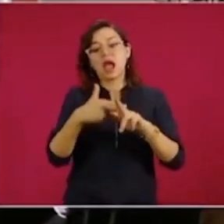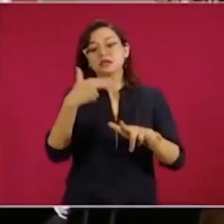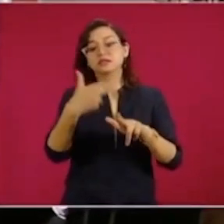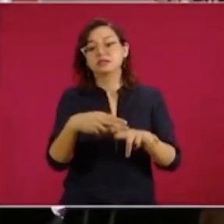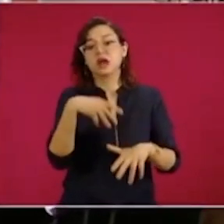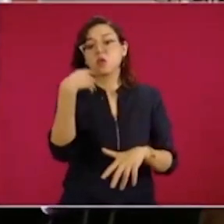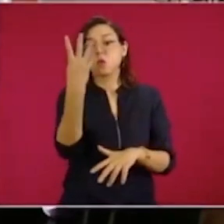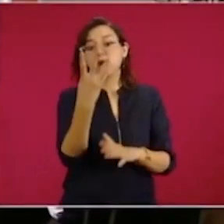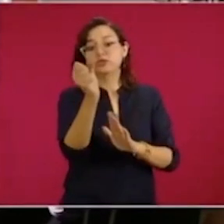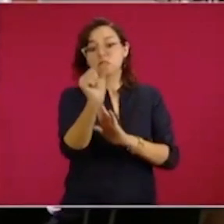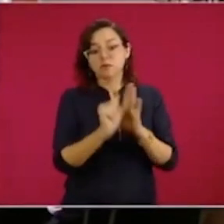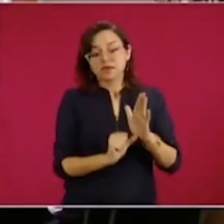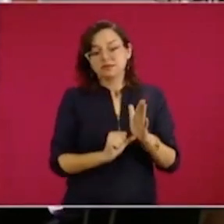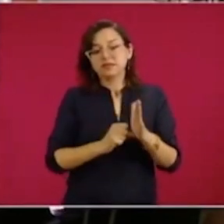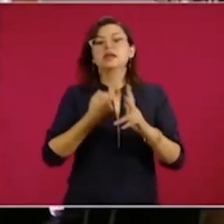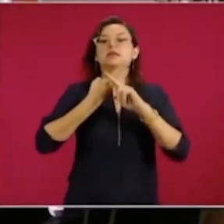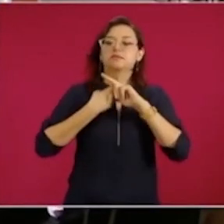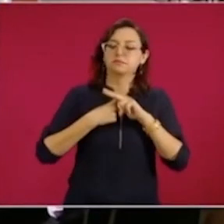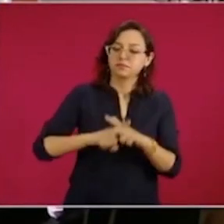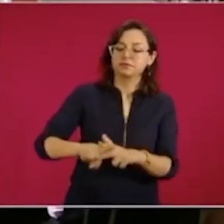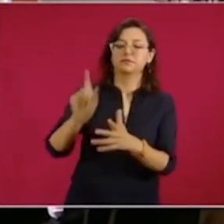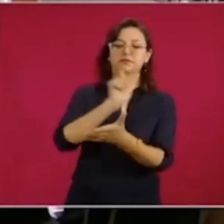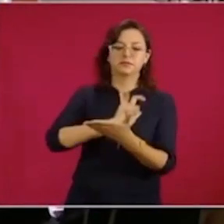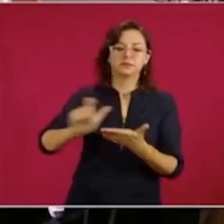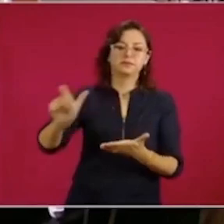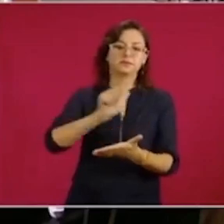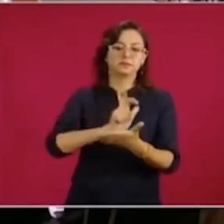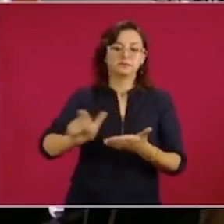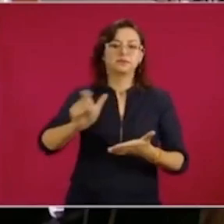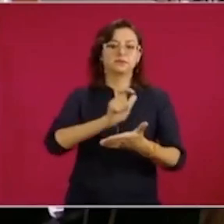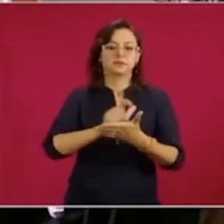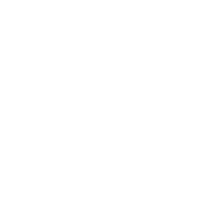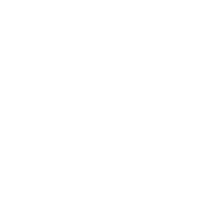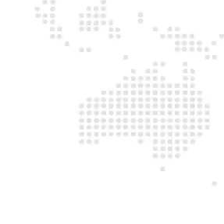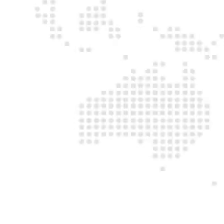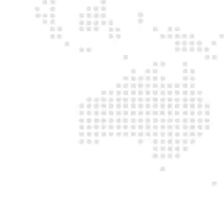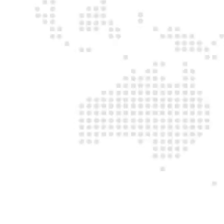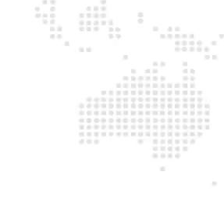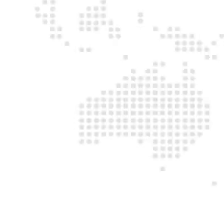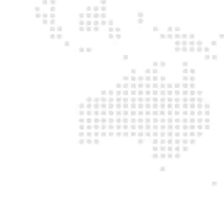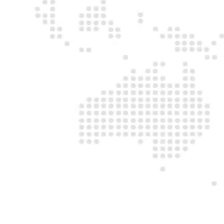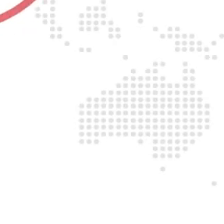en donde se empiezan a pagar estos intereses.